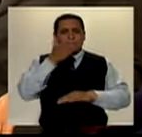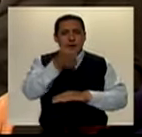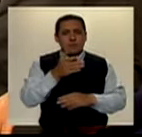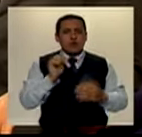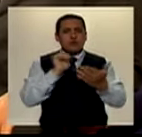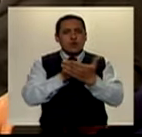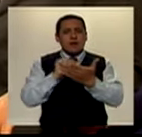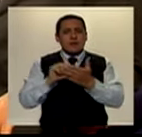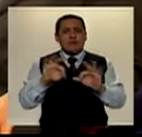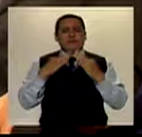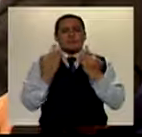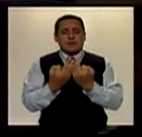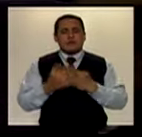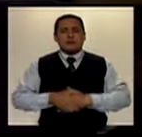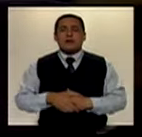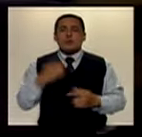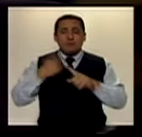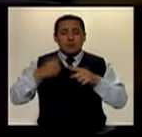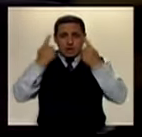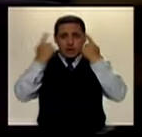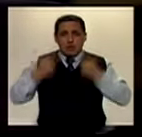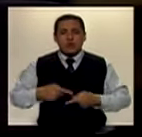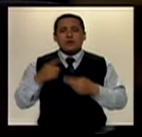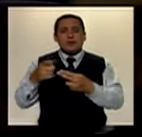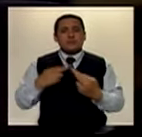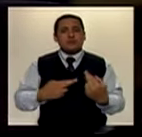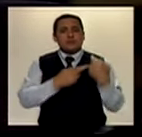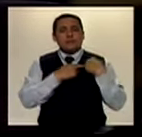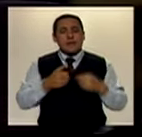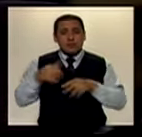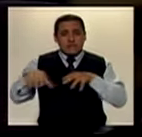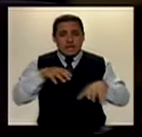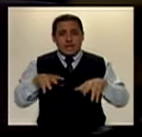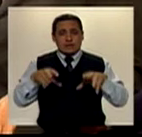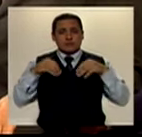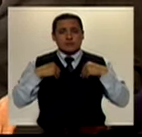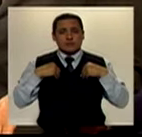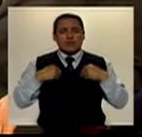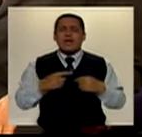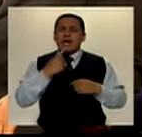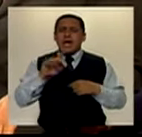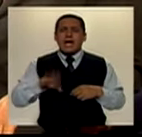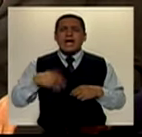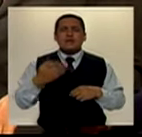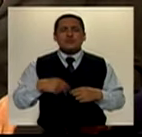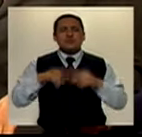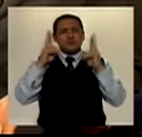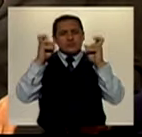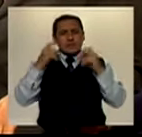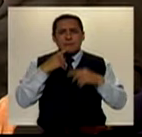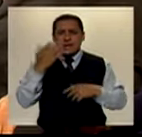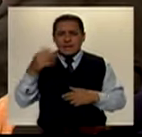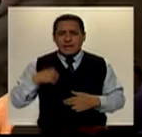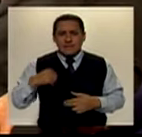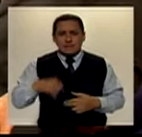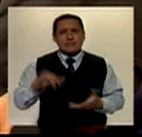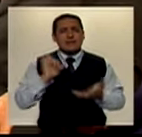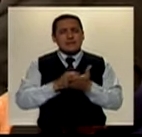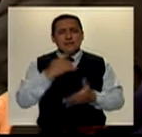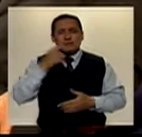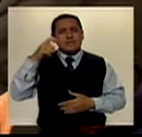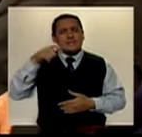con el programa Familias en Acción. Por iniciativa y responsabilidad lo están asumiendo. Hay un tema, señora Susana, que es muy